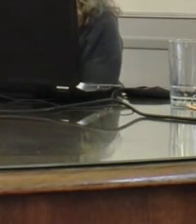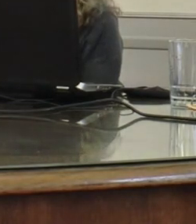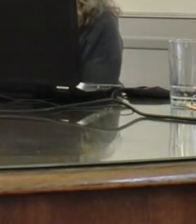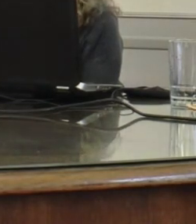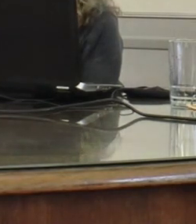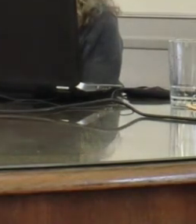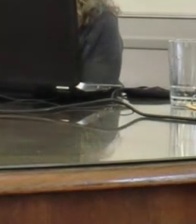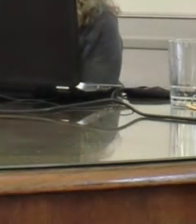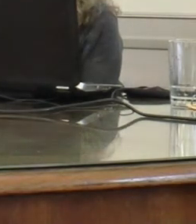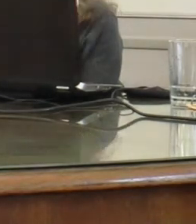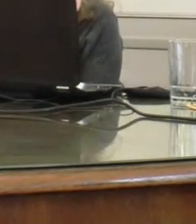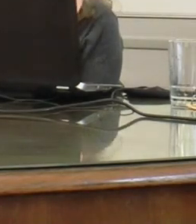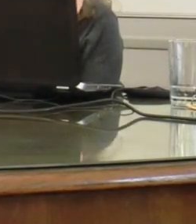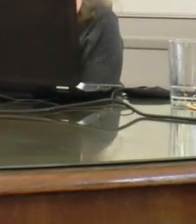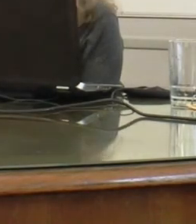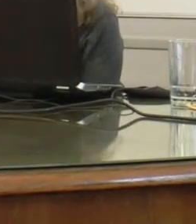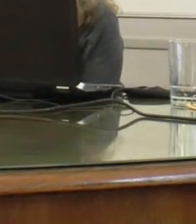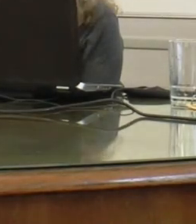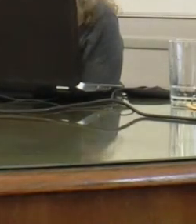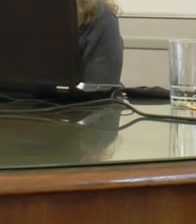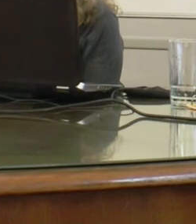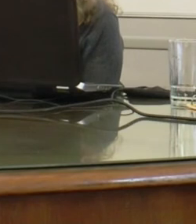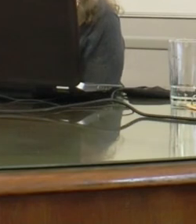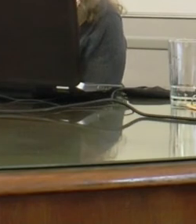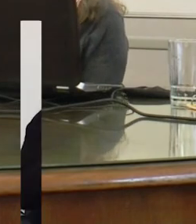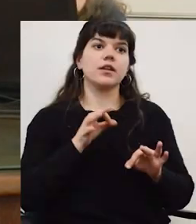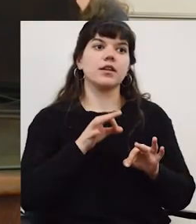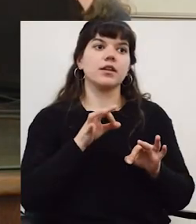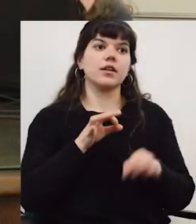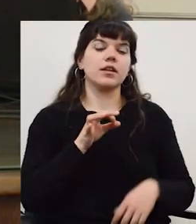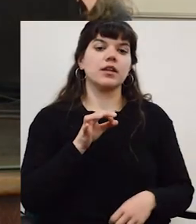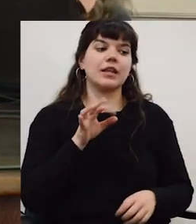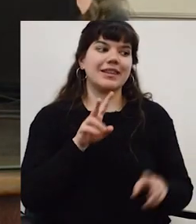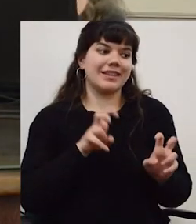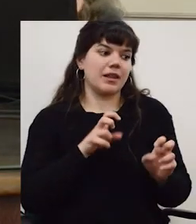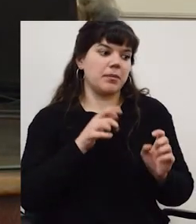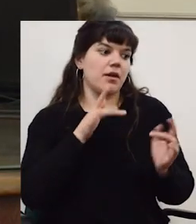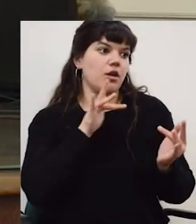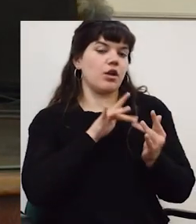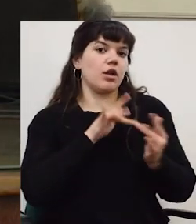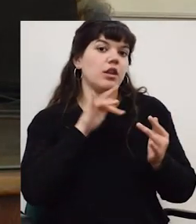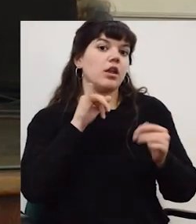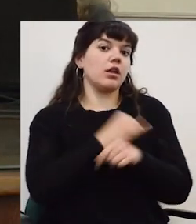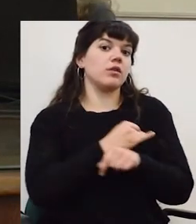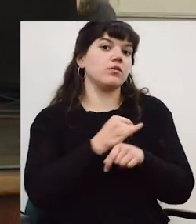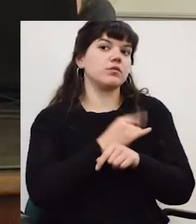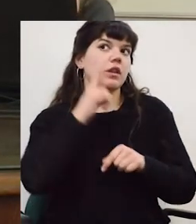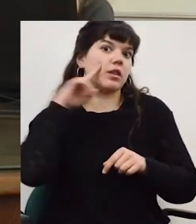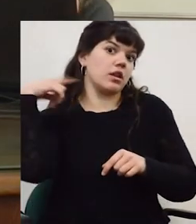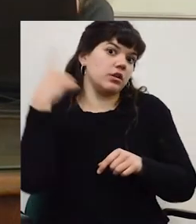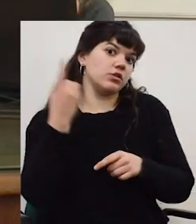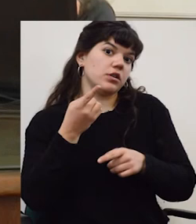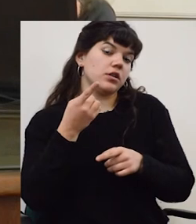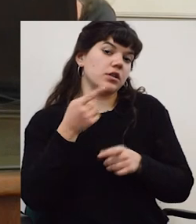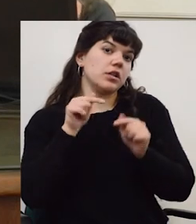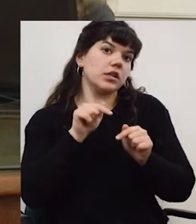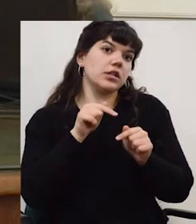yo creo que los desafíos que tenemos no solamente que tiene el ISEF que tiene la universidad es en cuanto